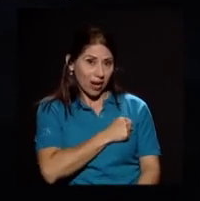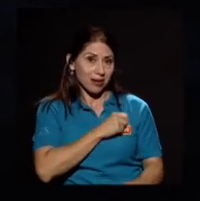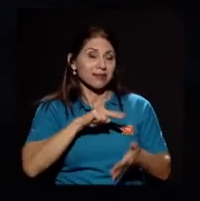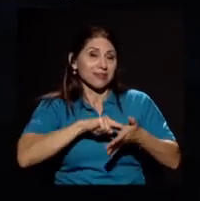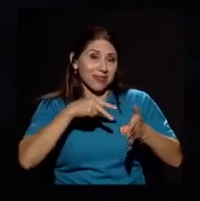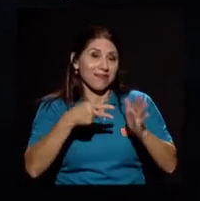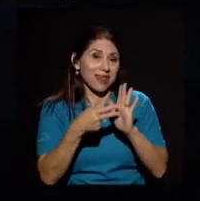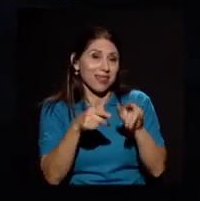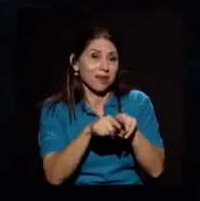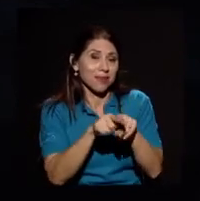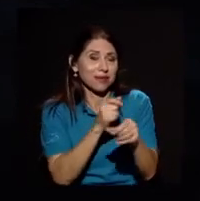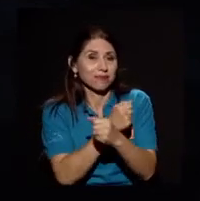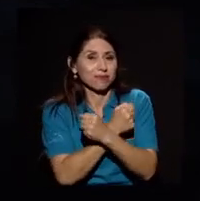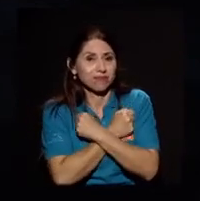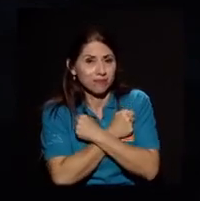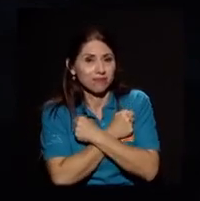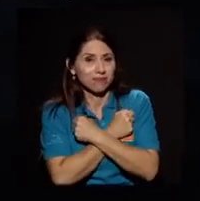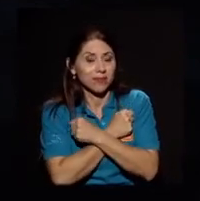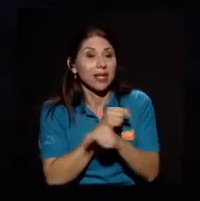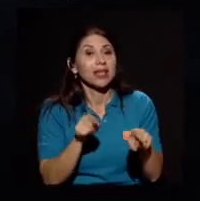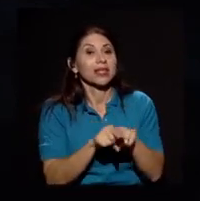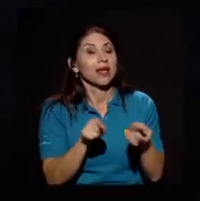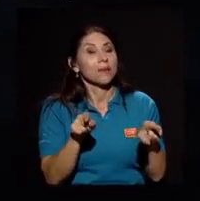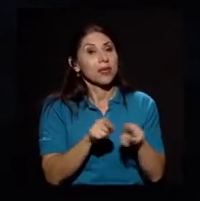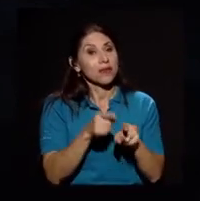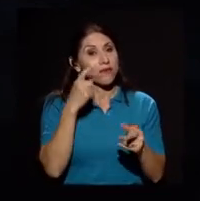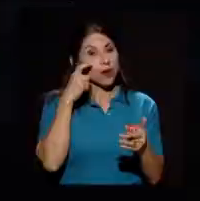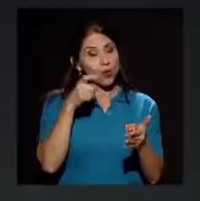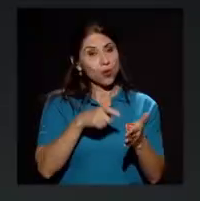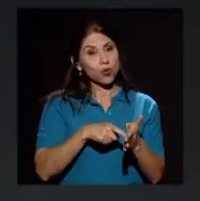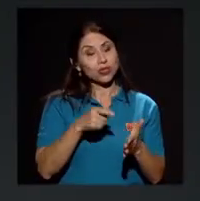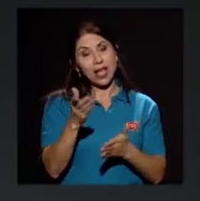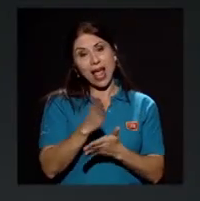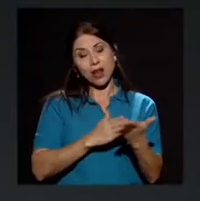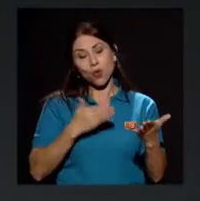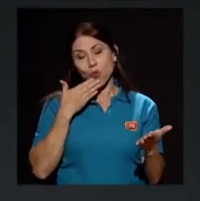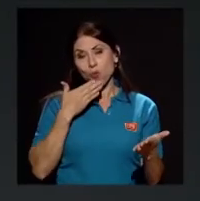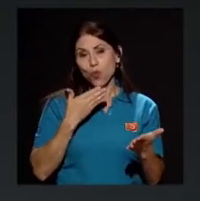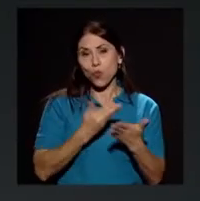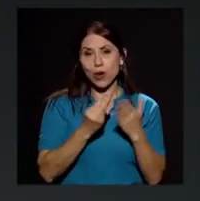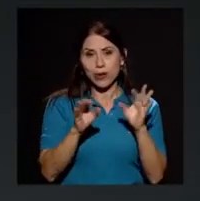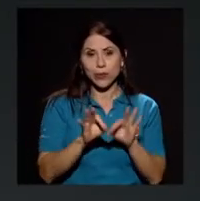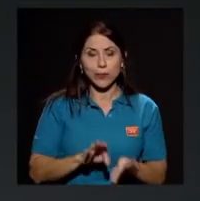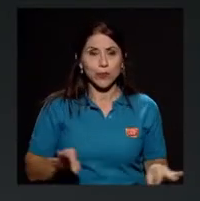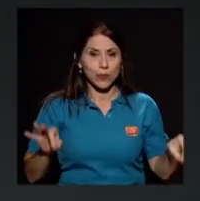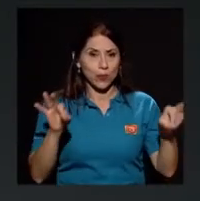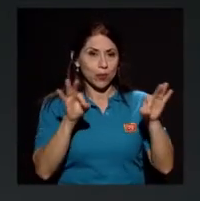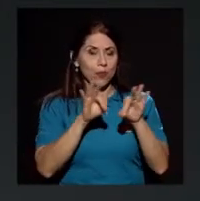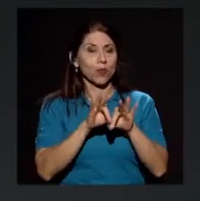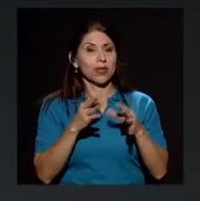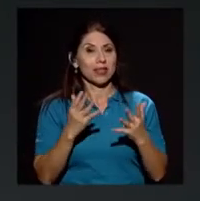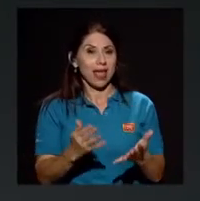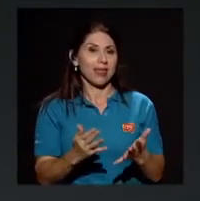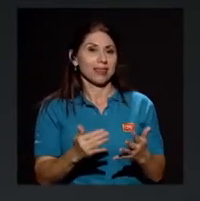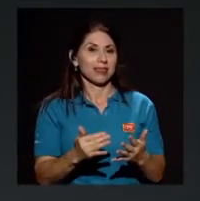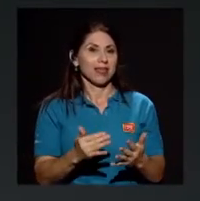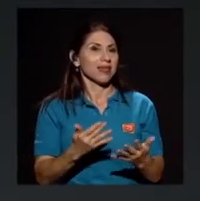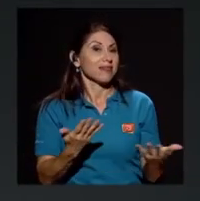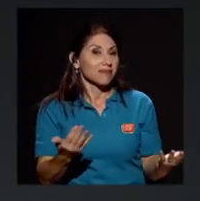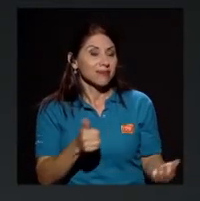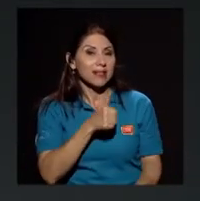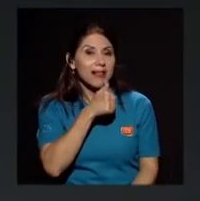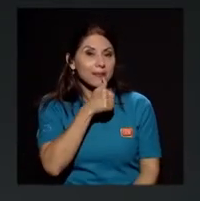me parece que reconoce otra virtud muy importante que es un poco tolerancia